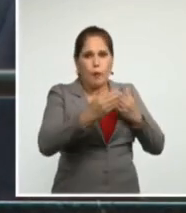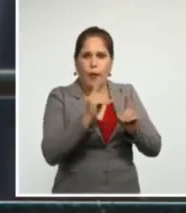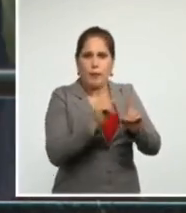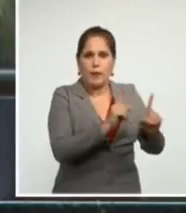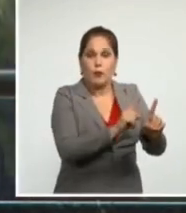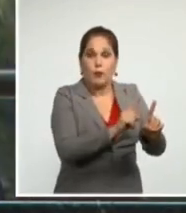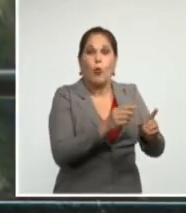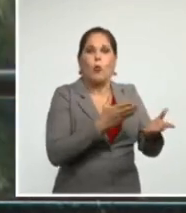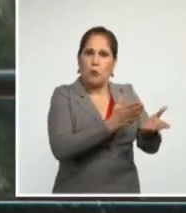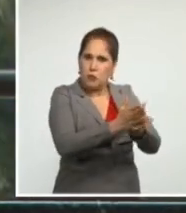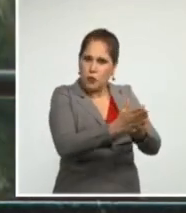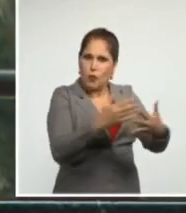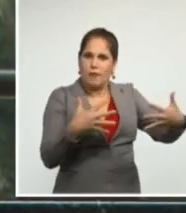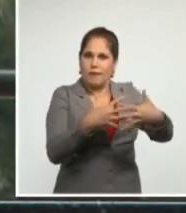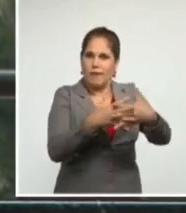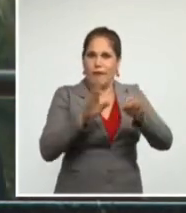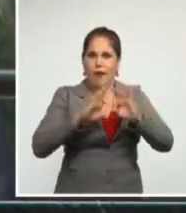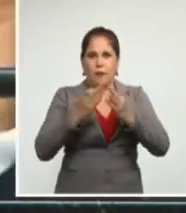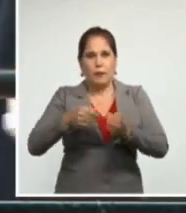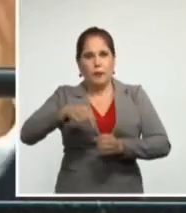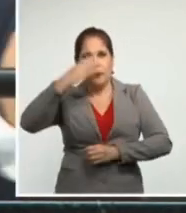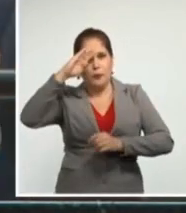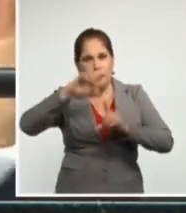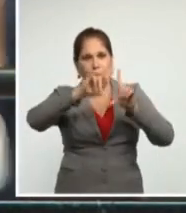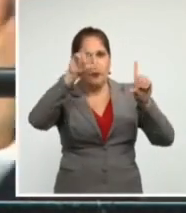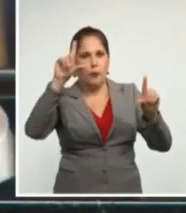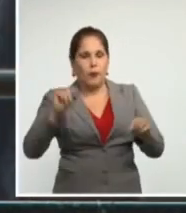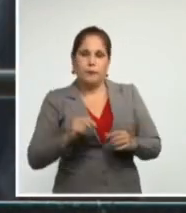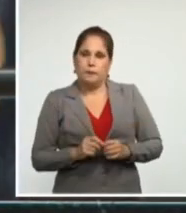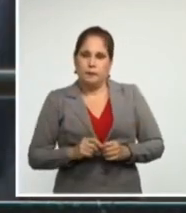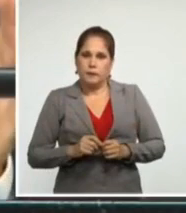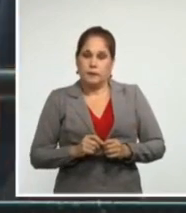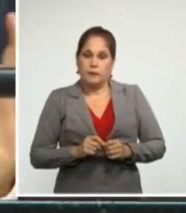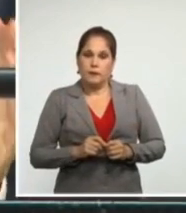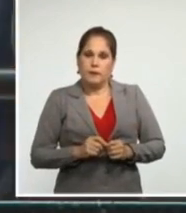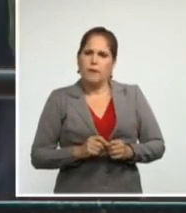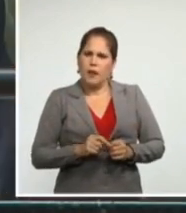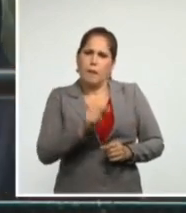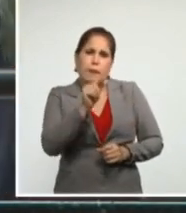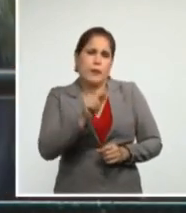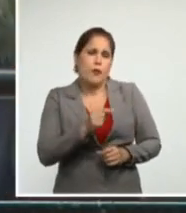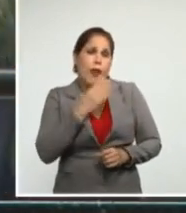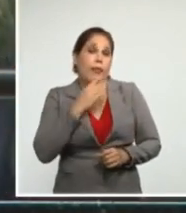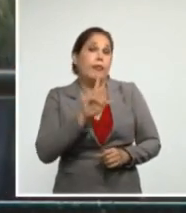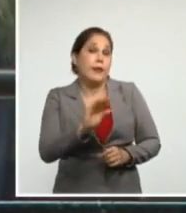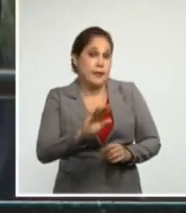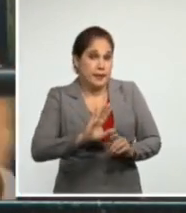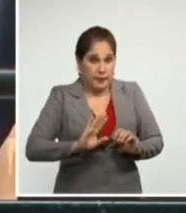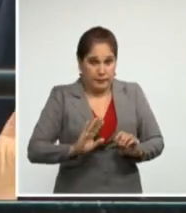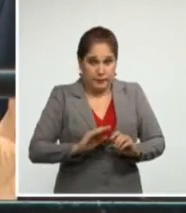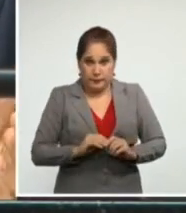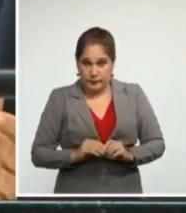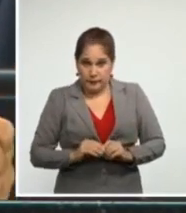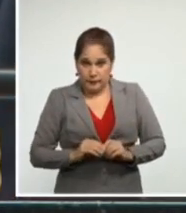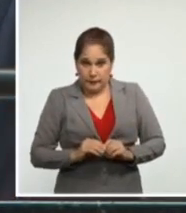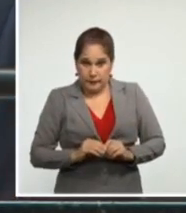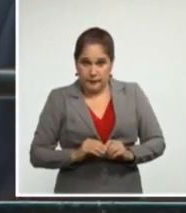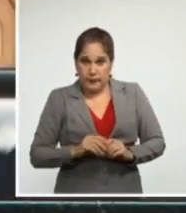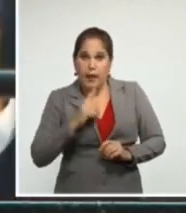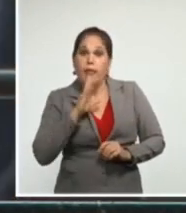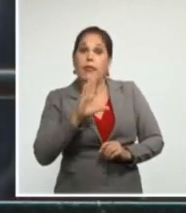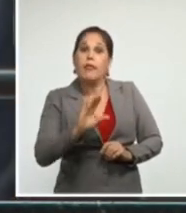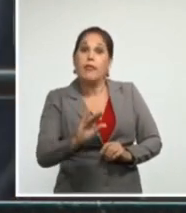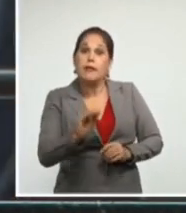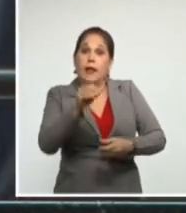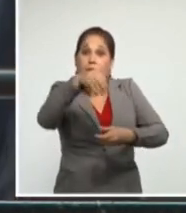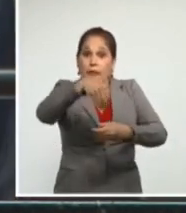política. Muchos alegan pragmáticamente incluso dentro